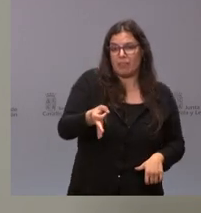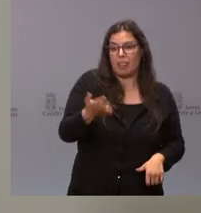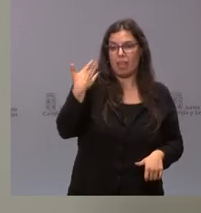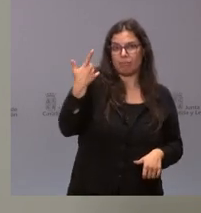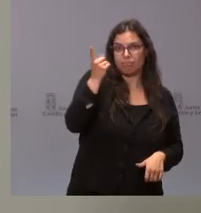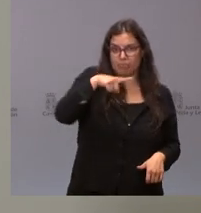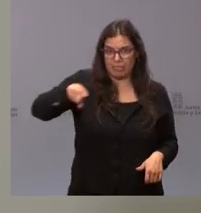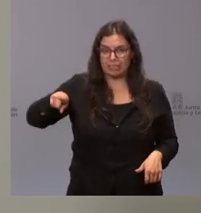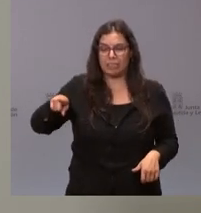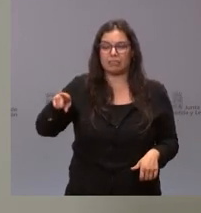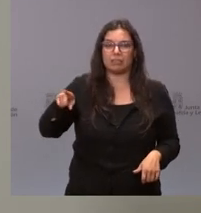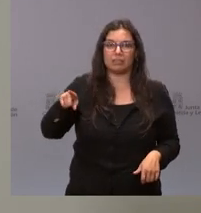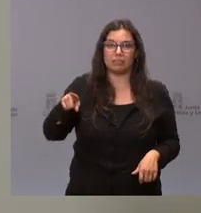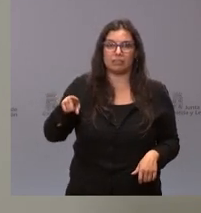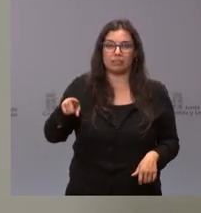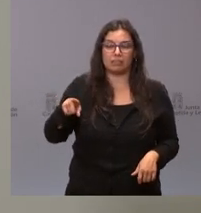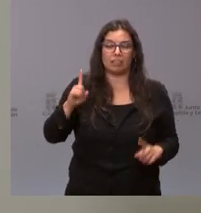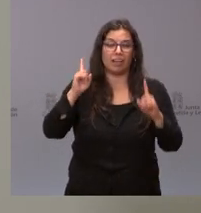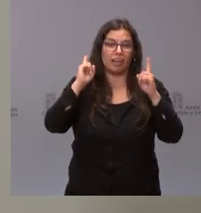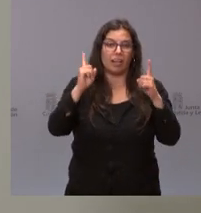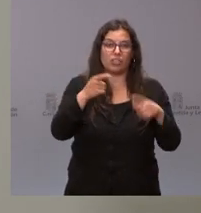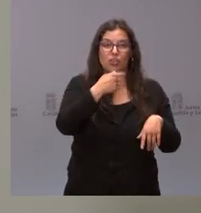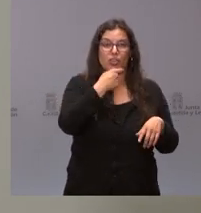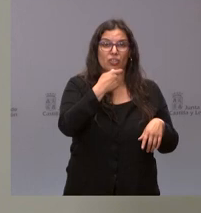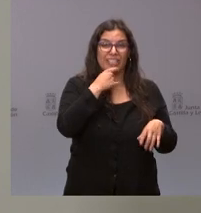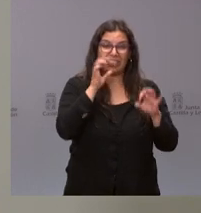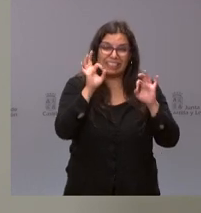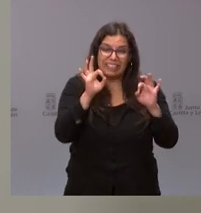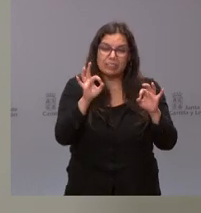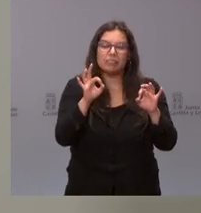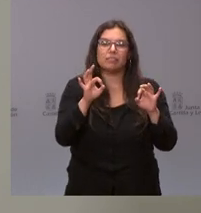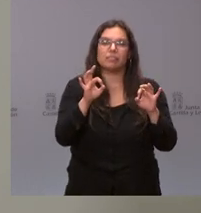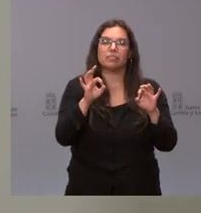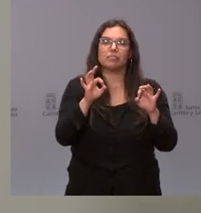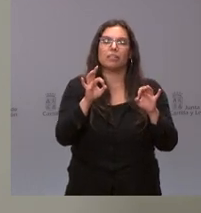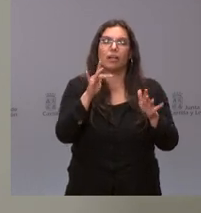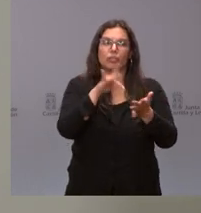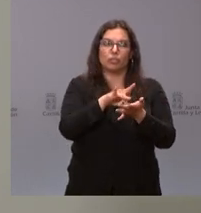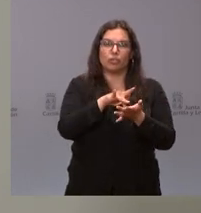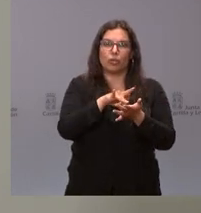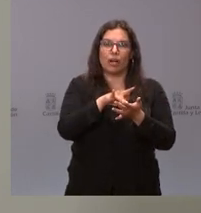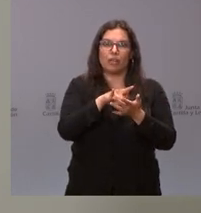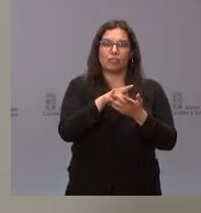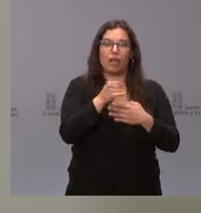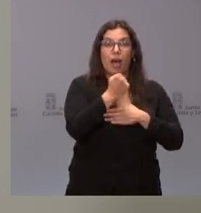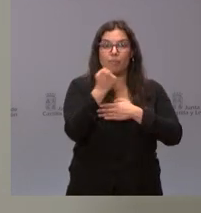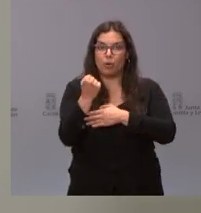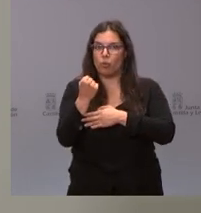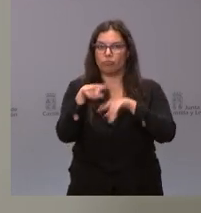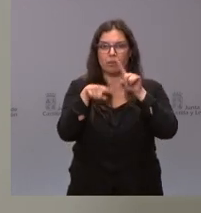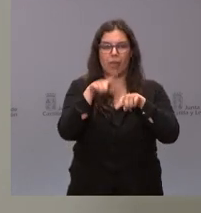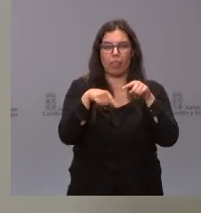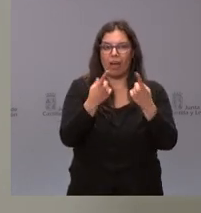meses y en el caso de Siro en concreto pues se han configurado los apoyos que eran necesarios para